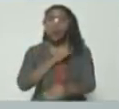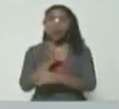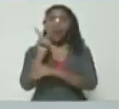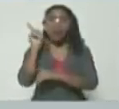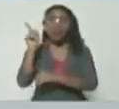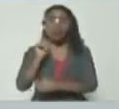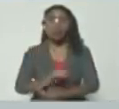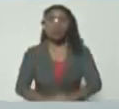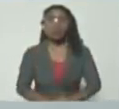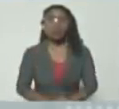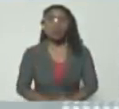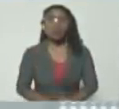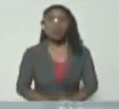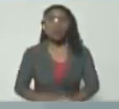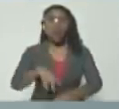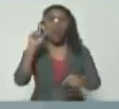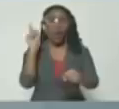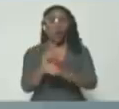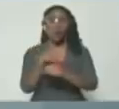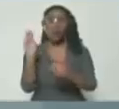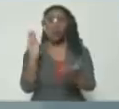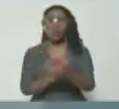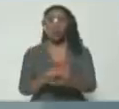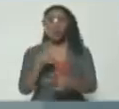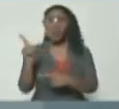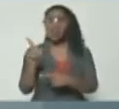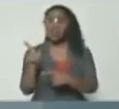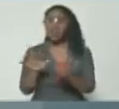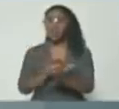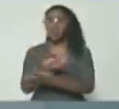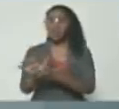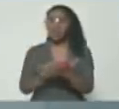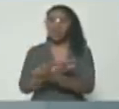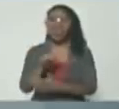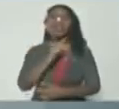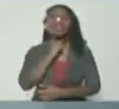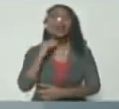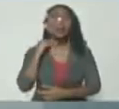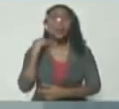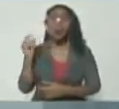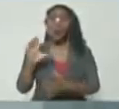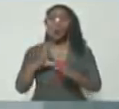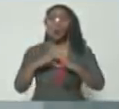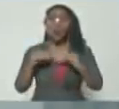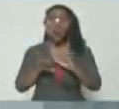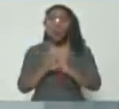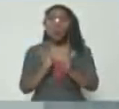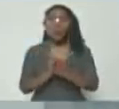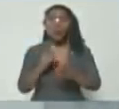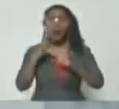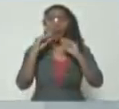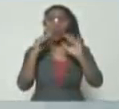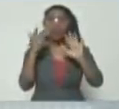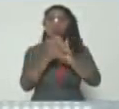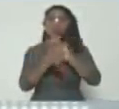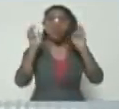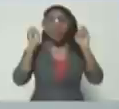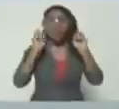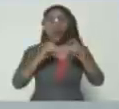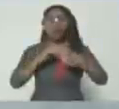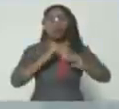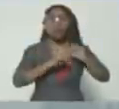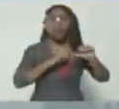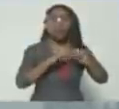allá. Fue el único que puso la nota discordante. Cuando todo el mundo está hablando de producir, de